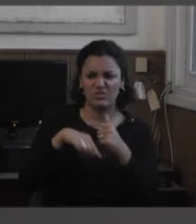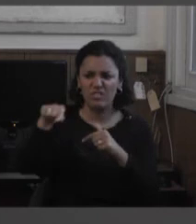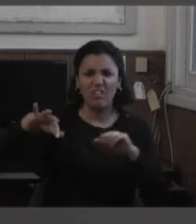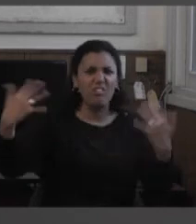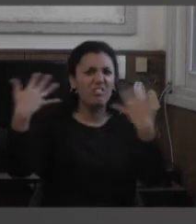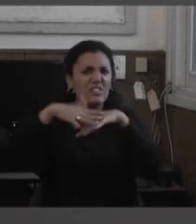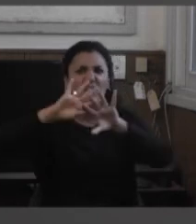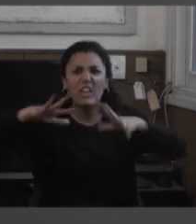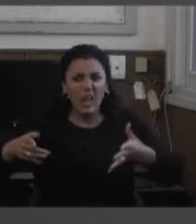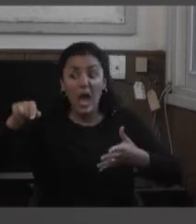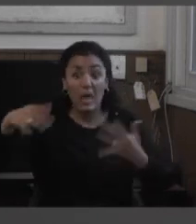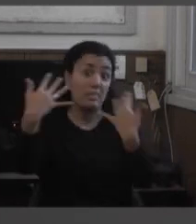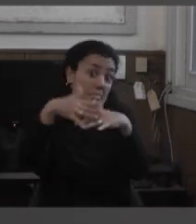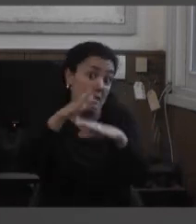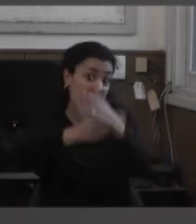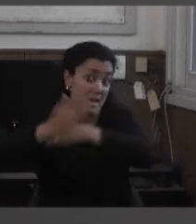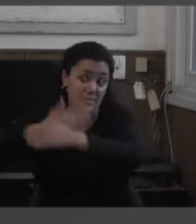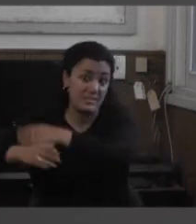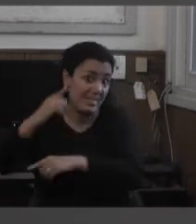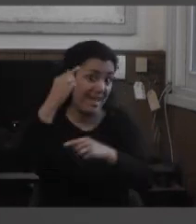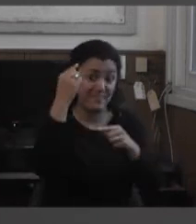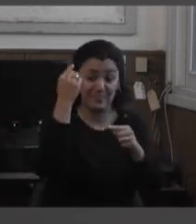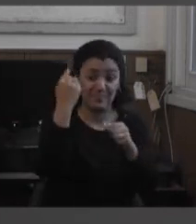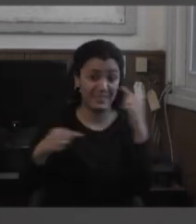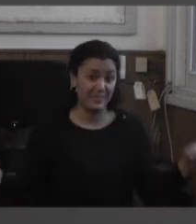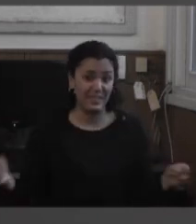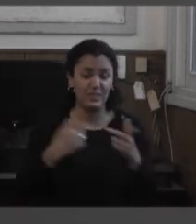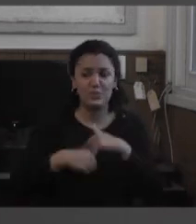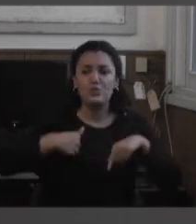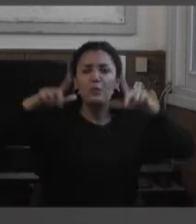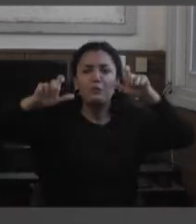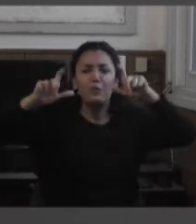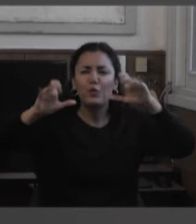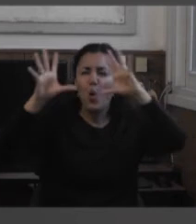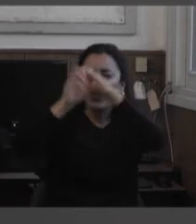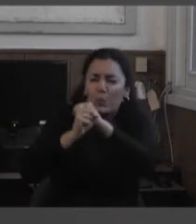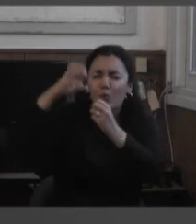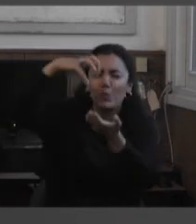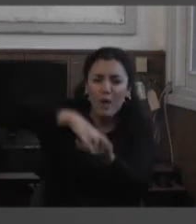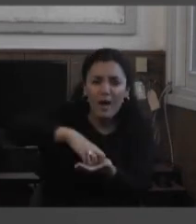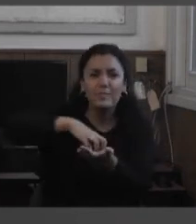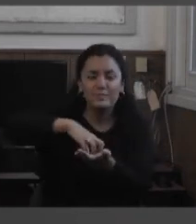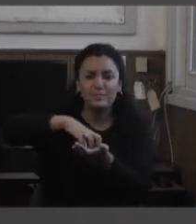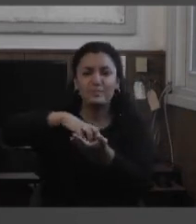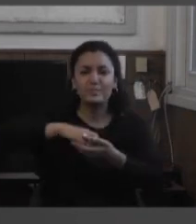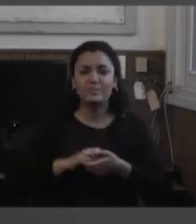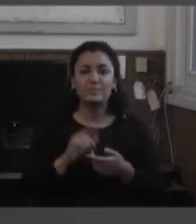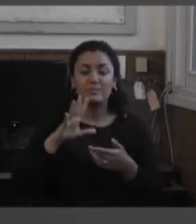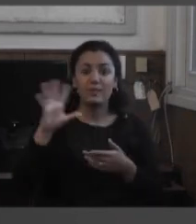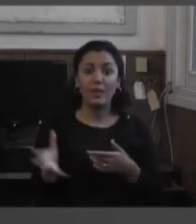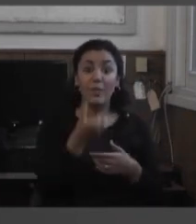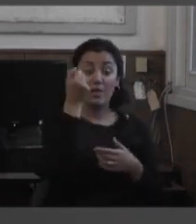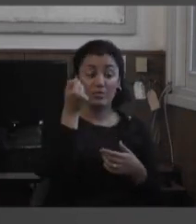todas las discapacidades y cuando saco fotos que era un lugar oscuro así que no veía hasta que la revelo encuentro que